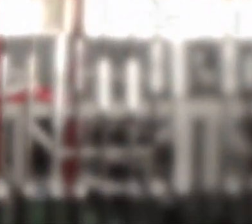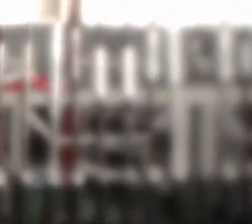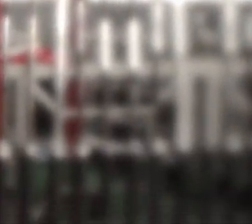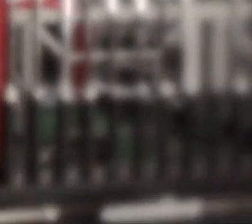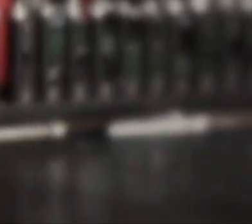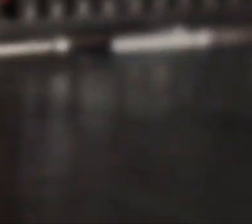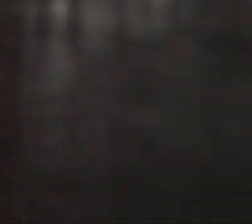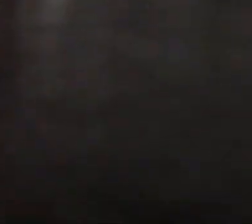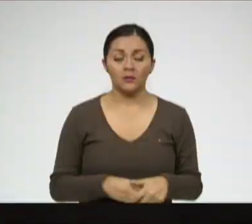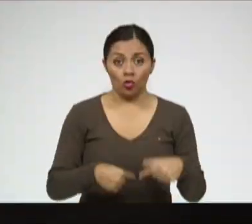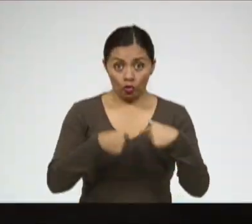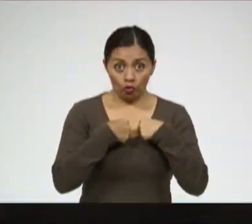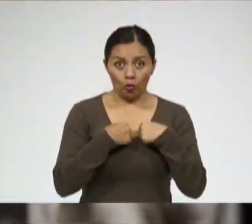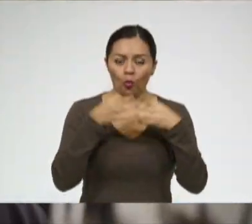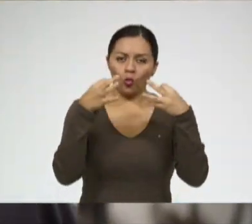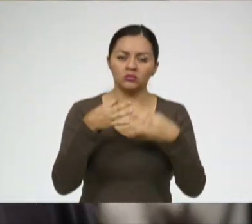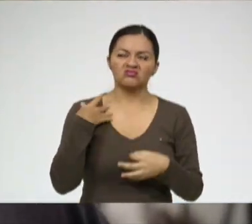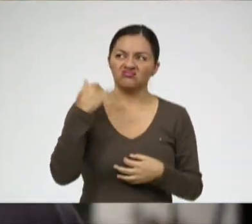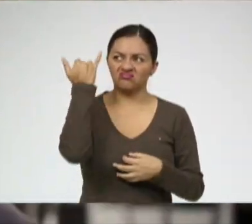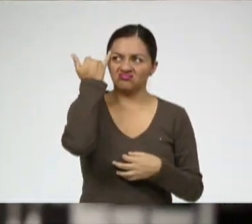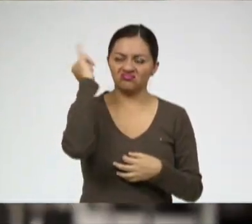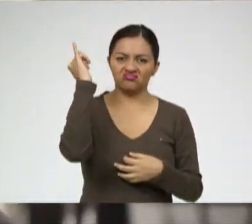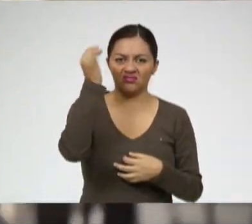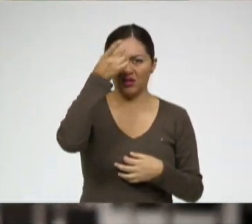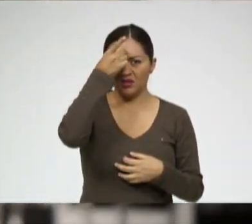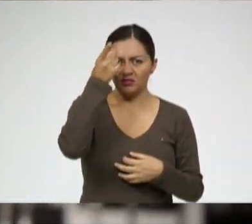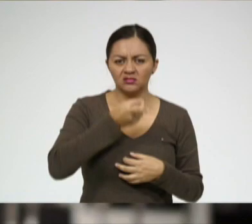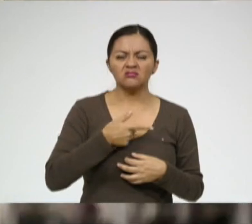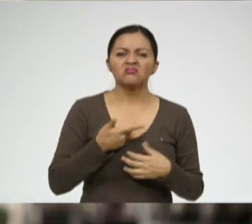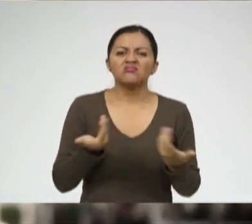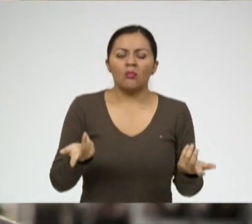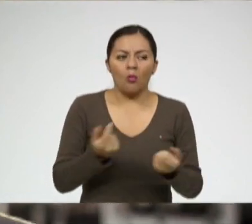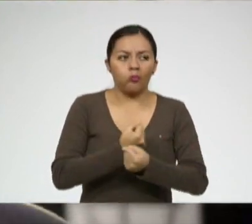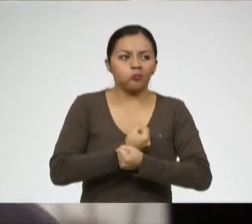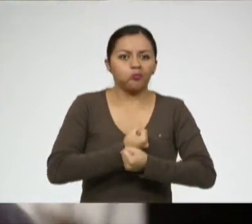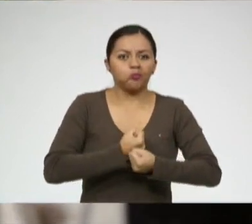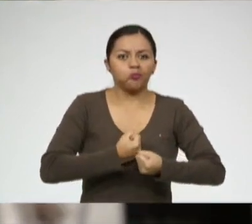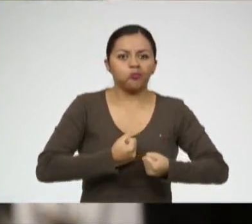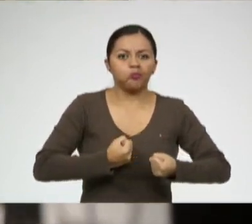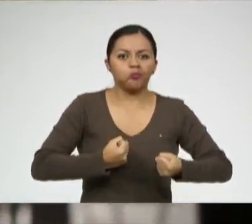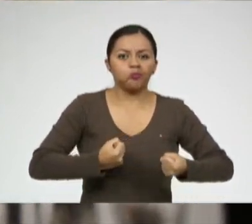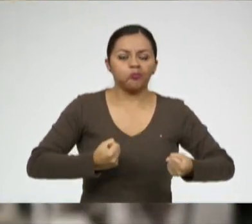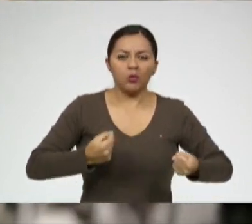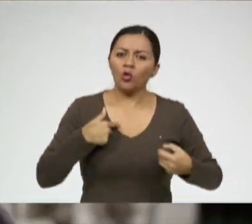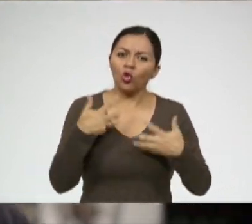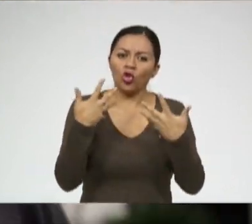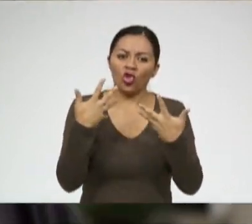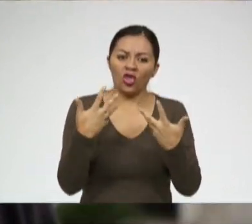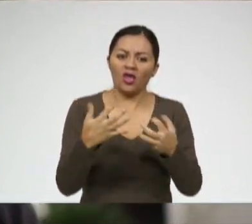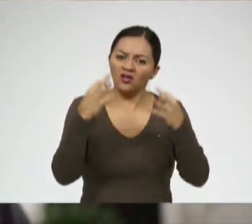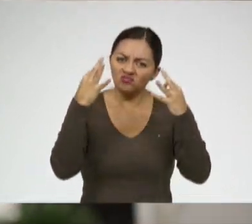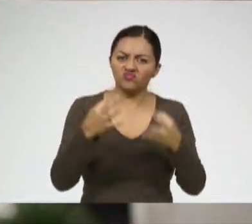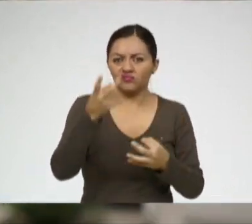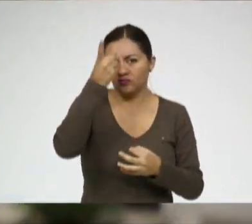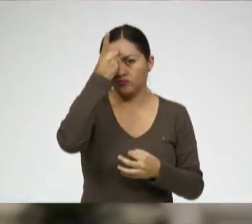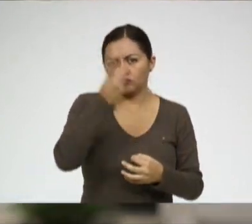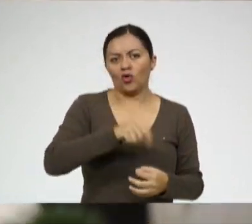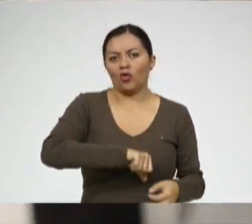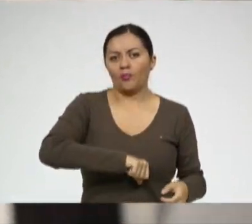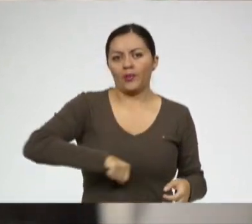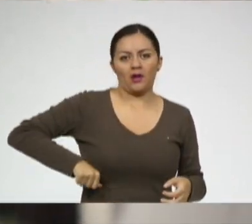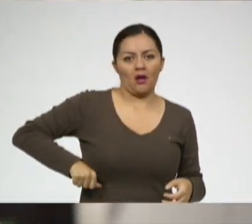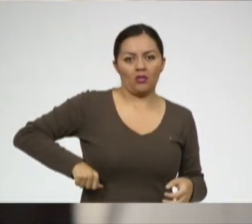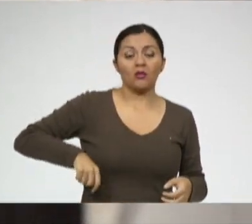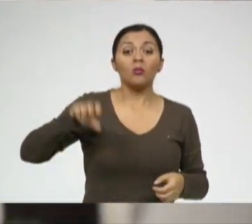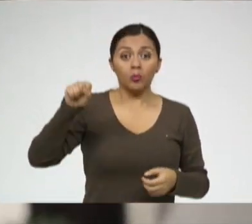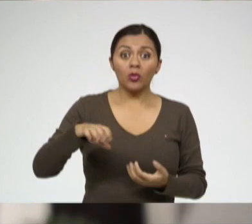Yo me iba a operar porque la obesidad es una enfermedad considerada catastrófica y el seguro social lo